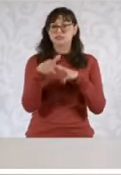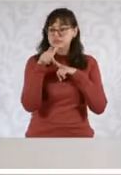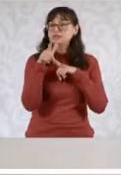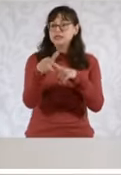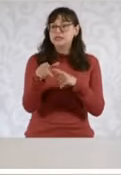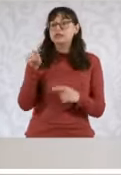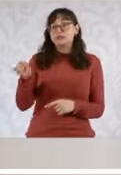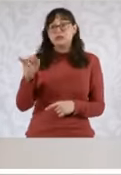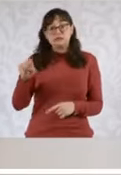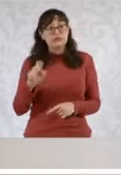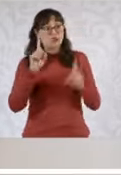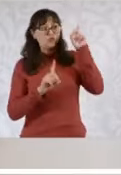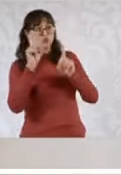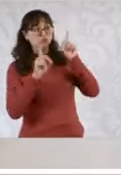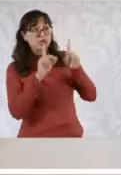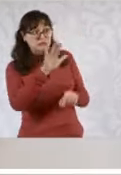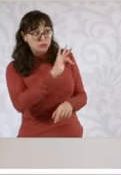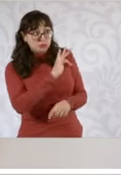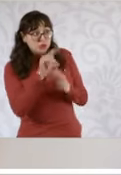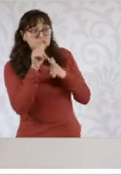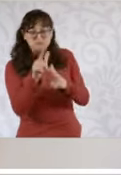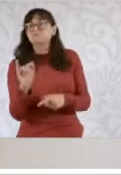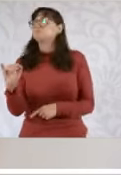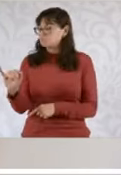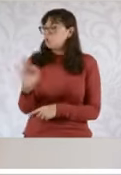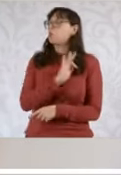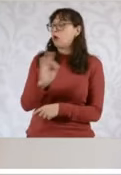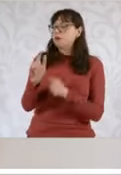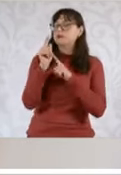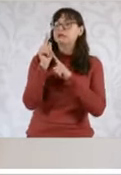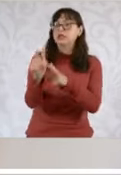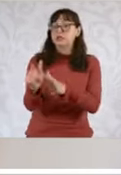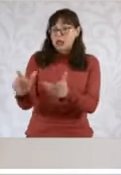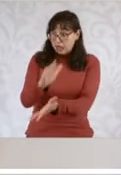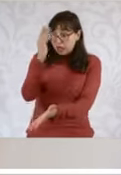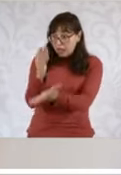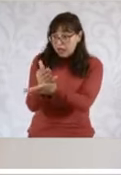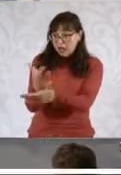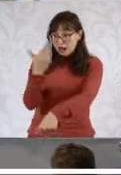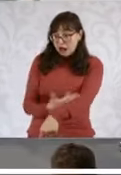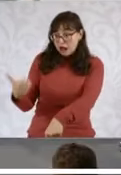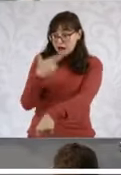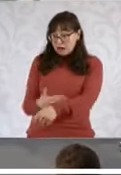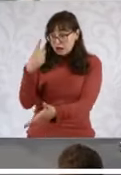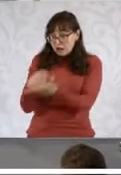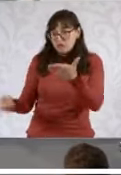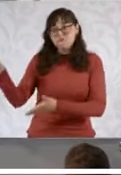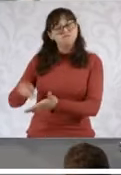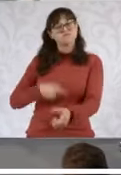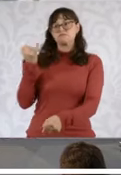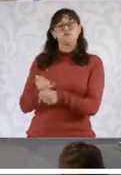solicitada por el INE, es constitucionalmente inviable suspender la realización de los